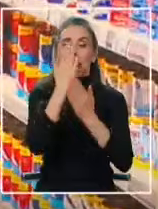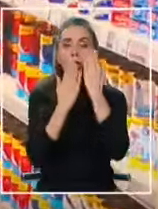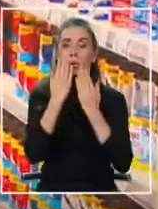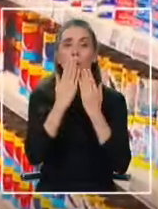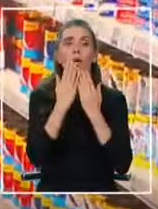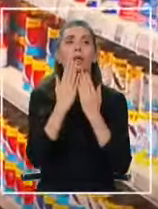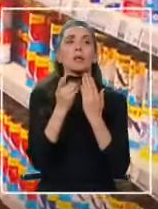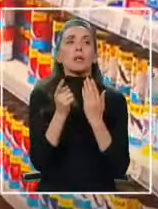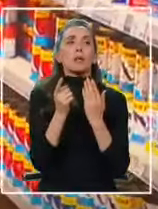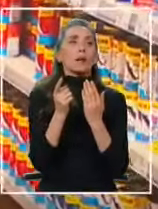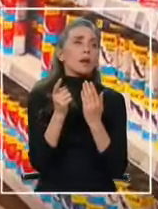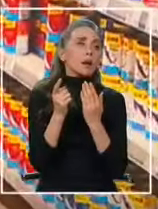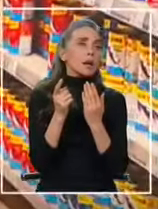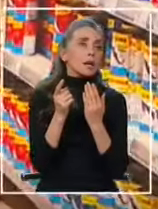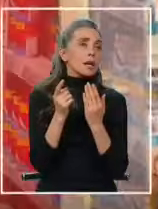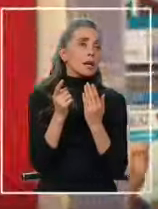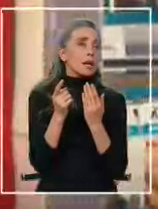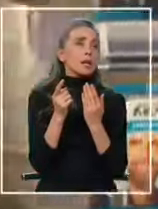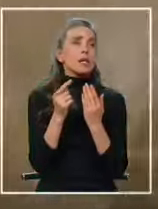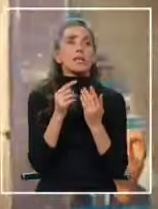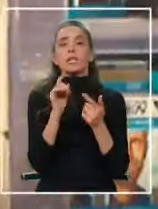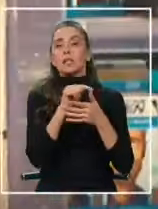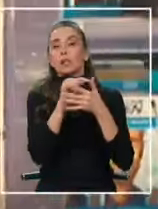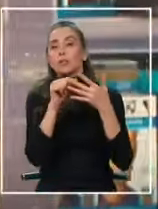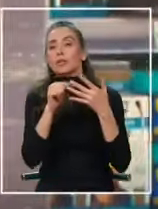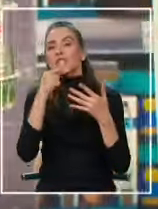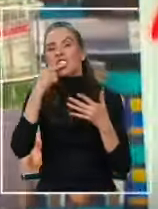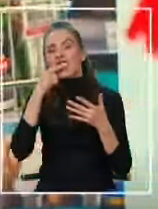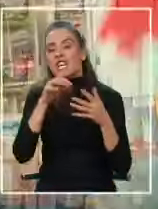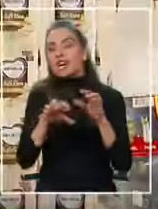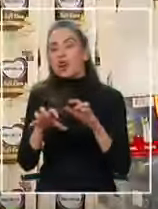como algunos De los mencionados Exactamente